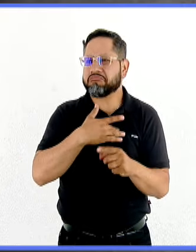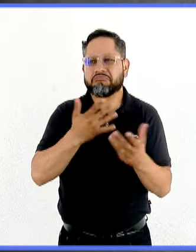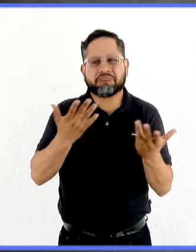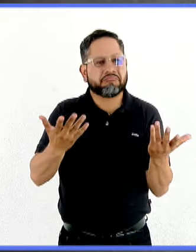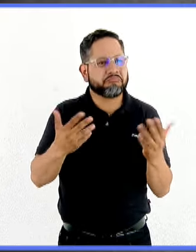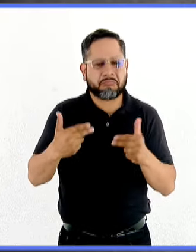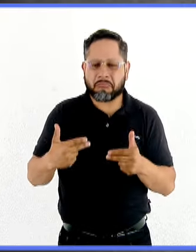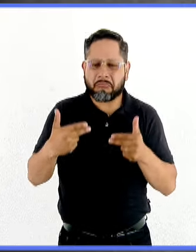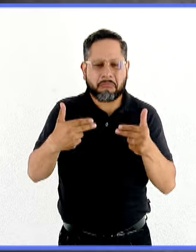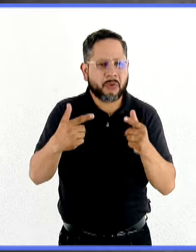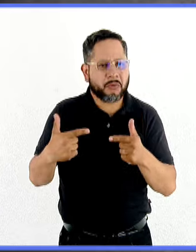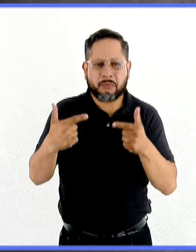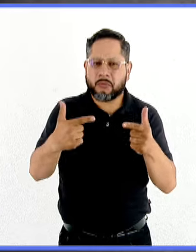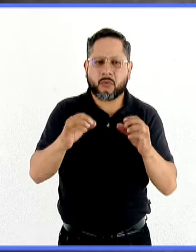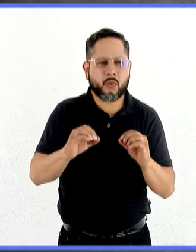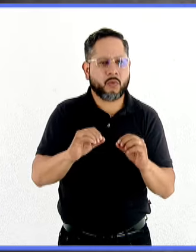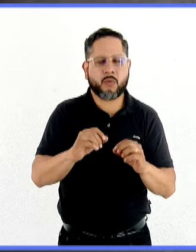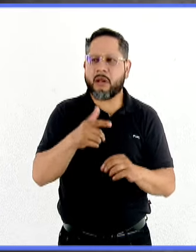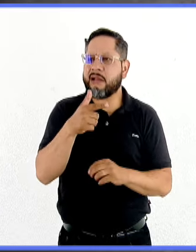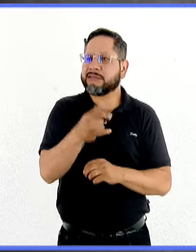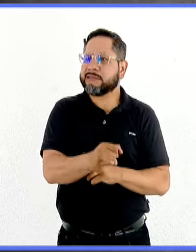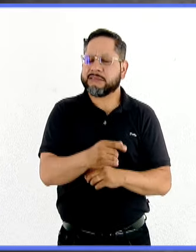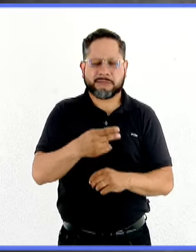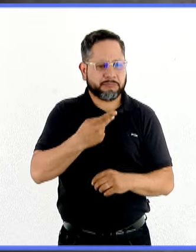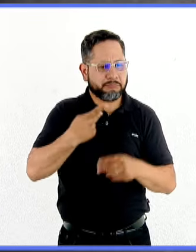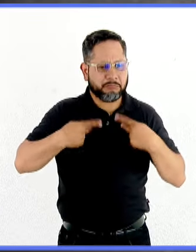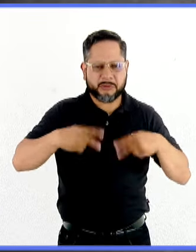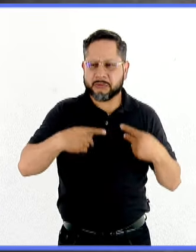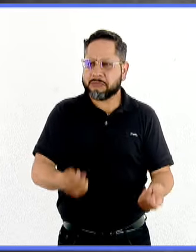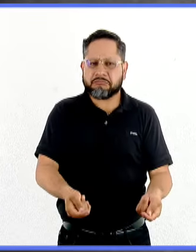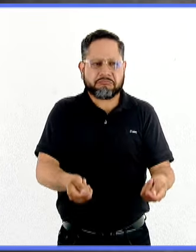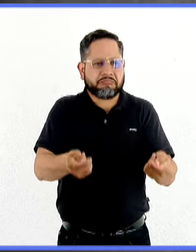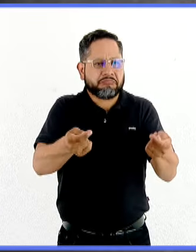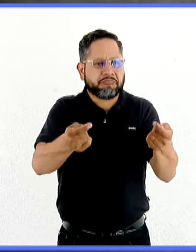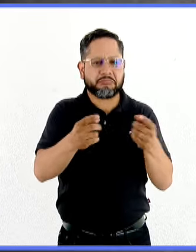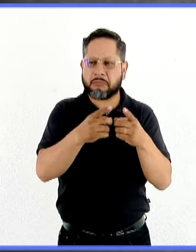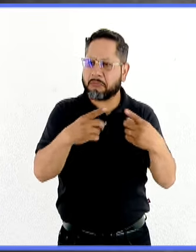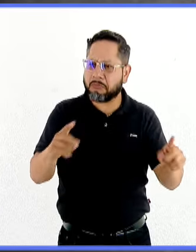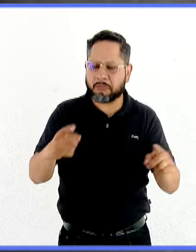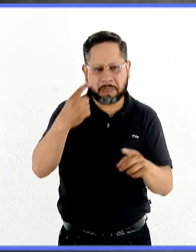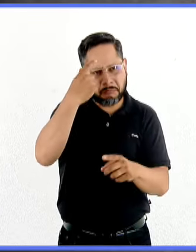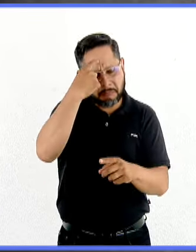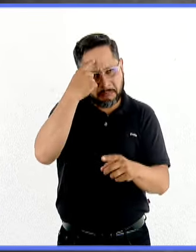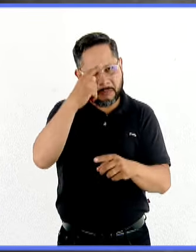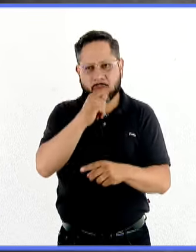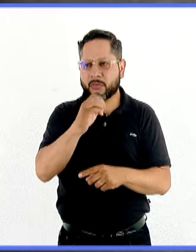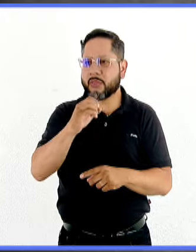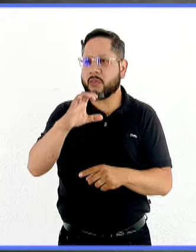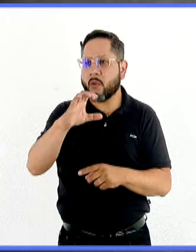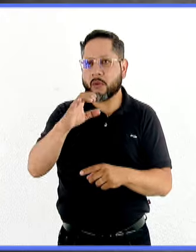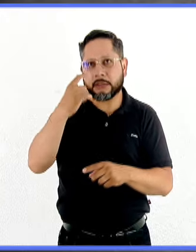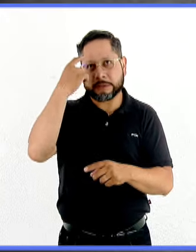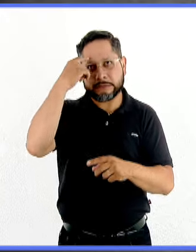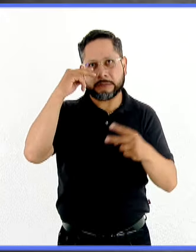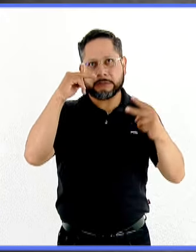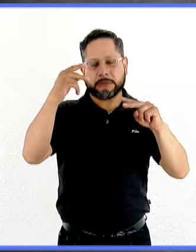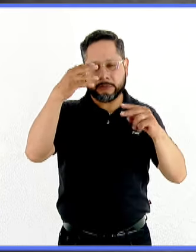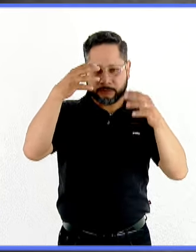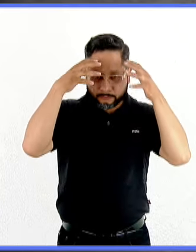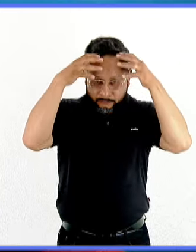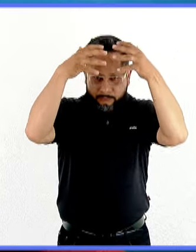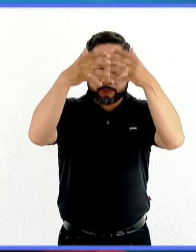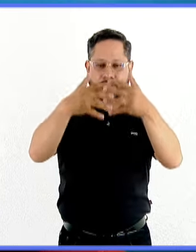situaciones que permiten identificar el desarrollo de estas condiciones que finalmente hablan de una alteración en la corteza